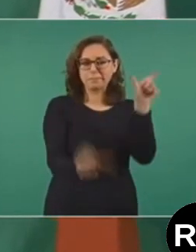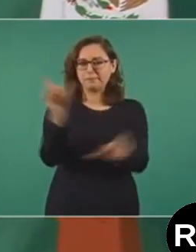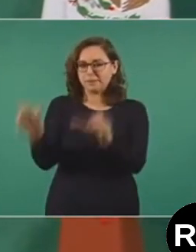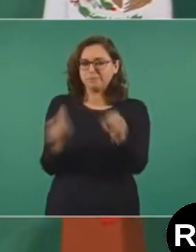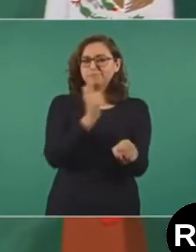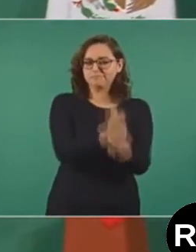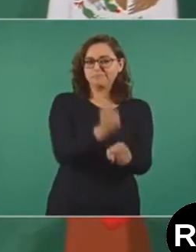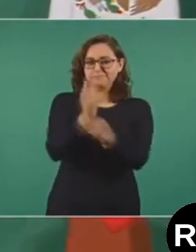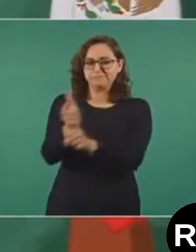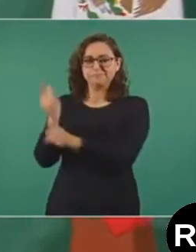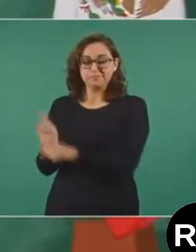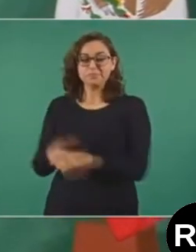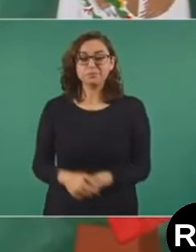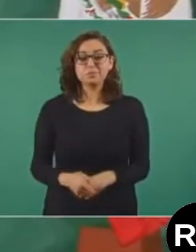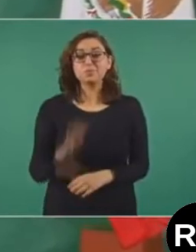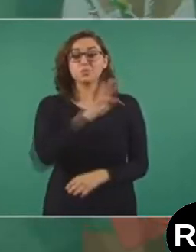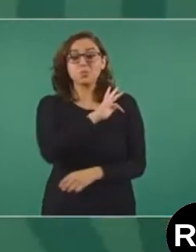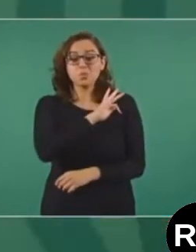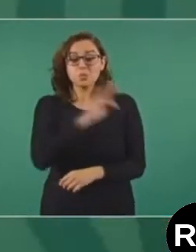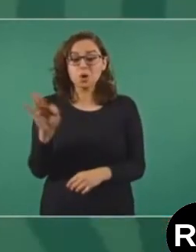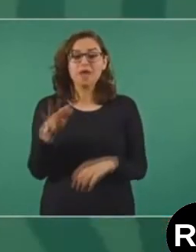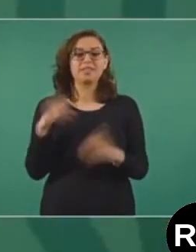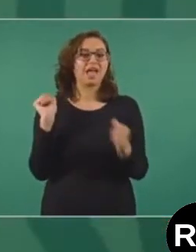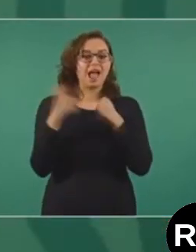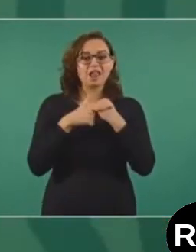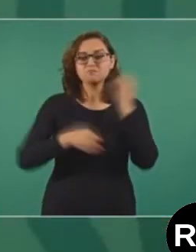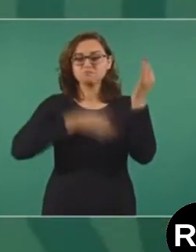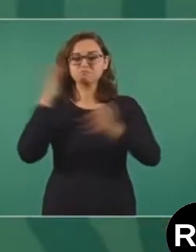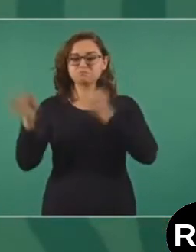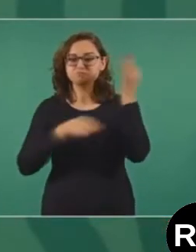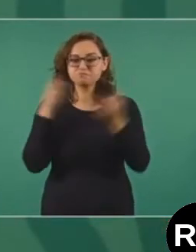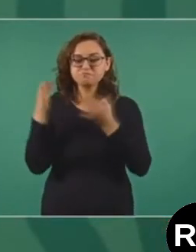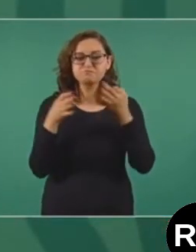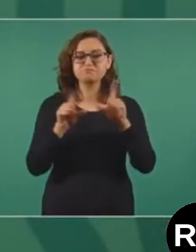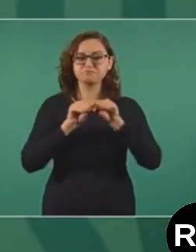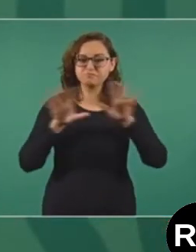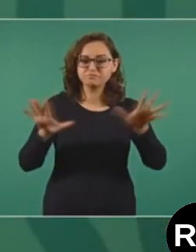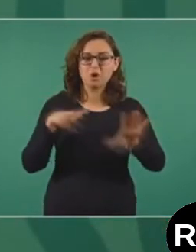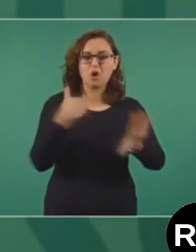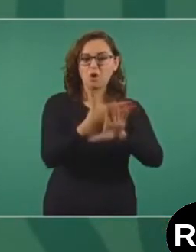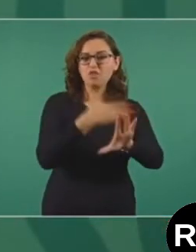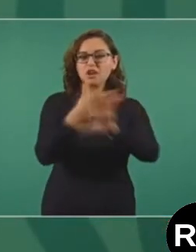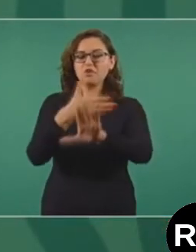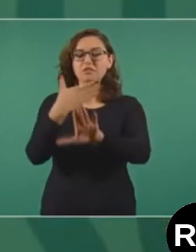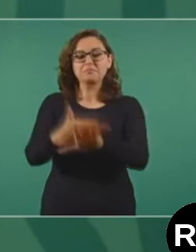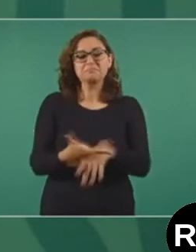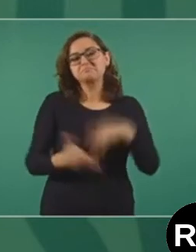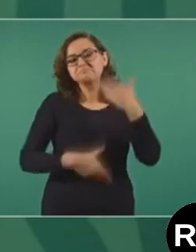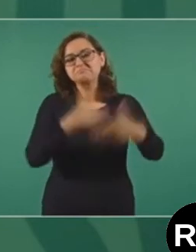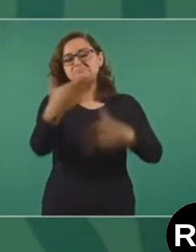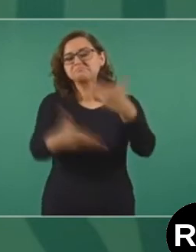Entonces, pueden haber campañas de desprestigio y no prosperan.